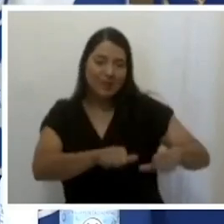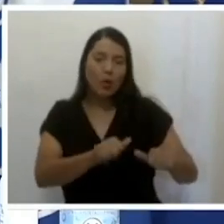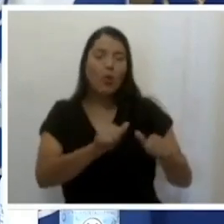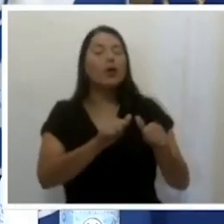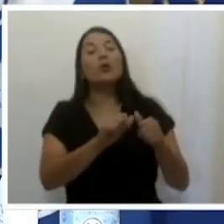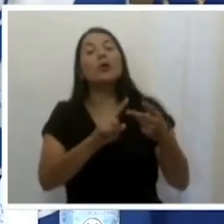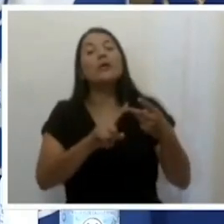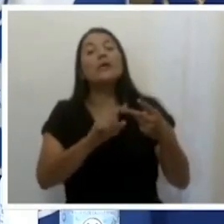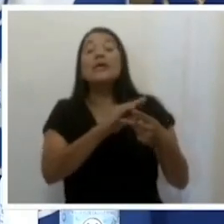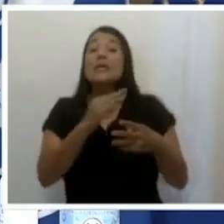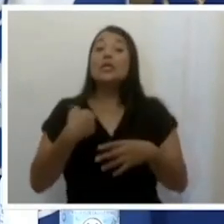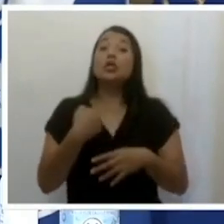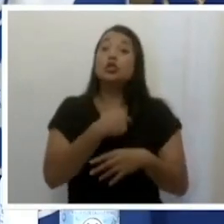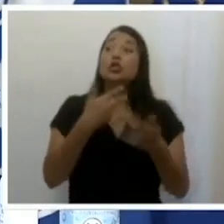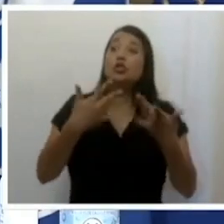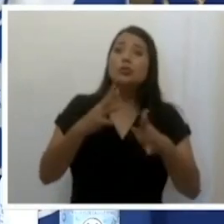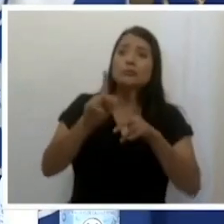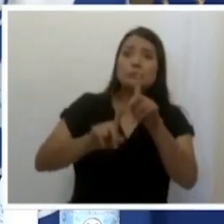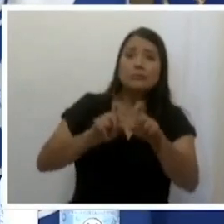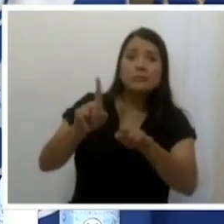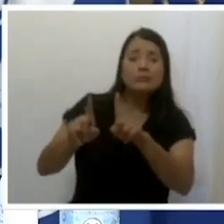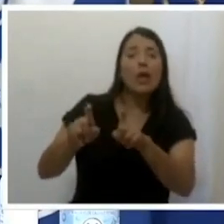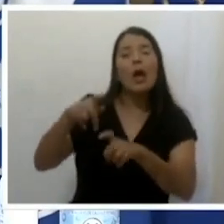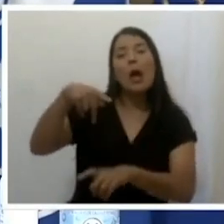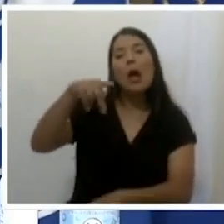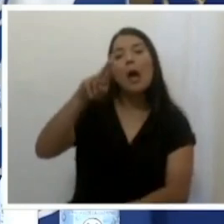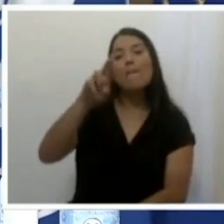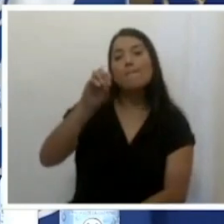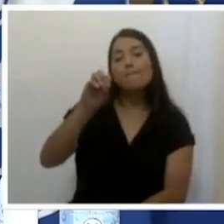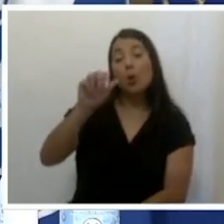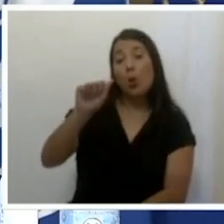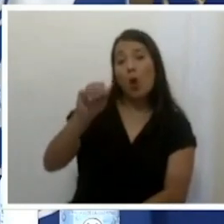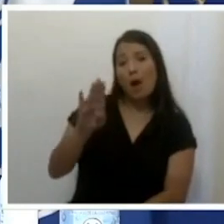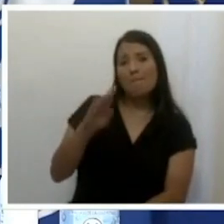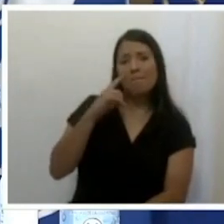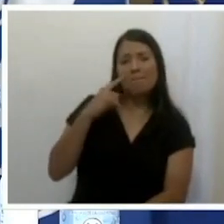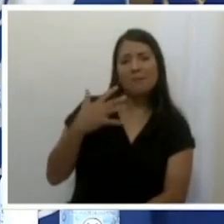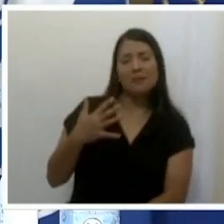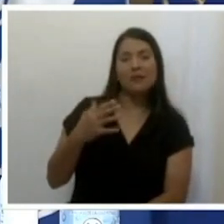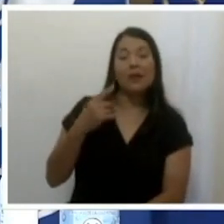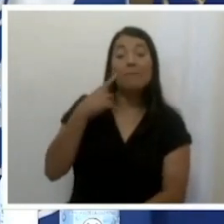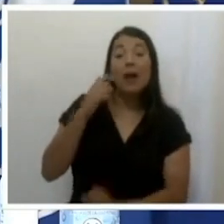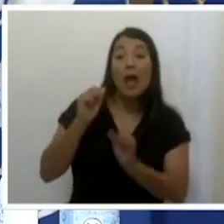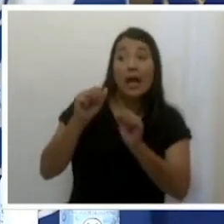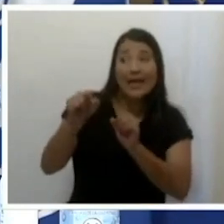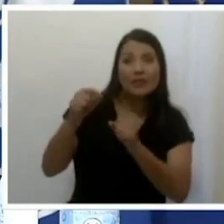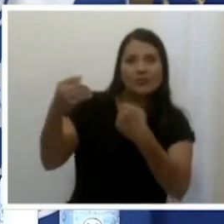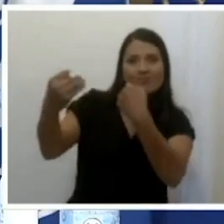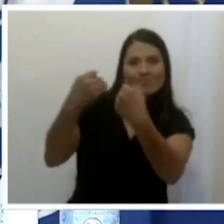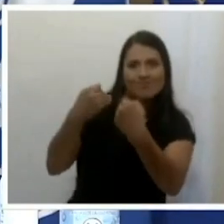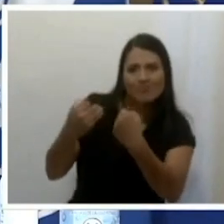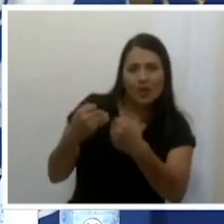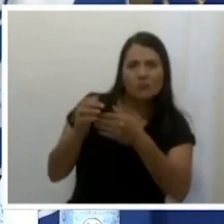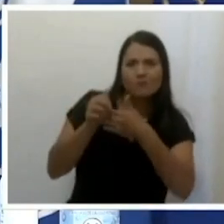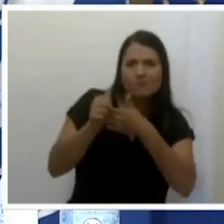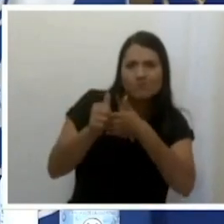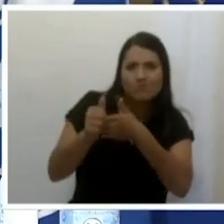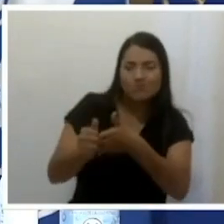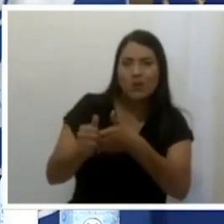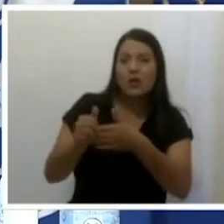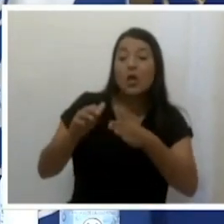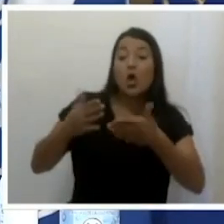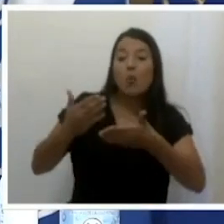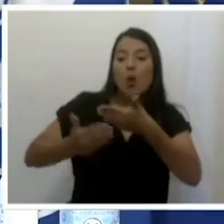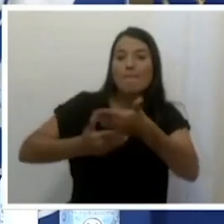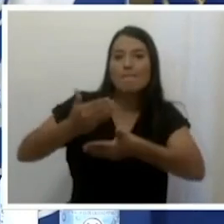Y hemos hecho consultas a la PROAB para orientarnos en cuál es la